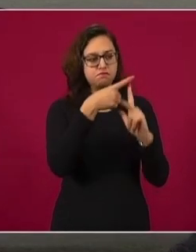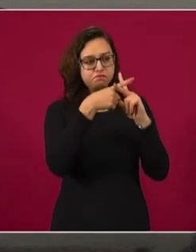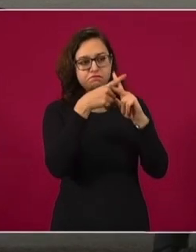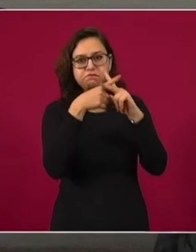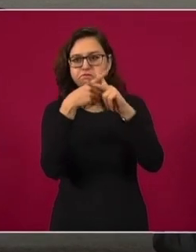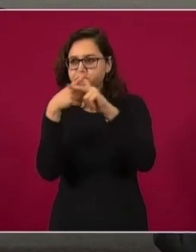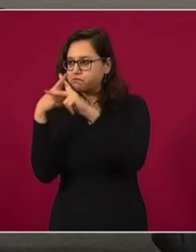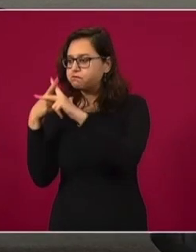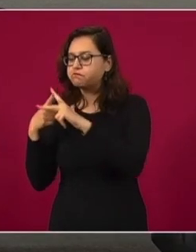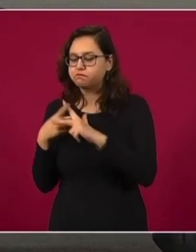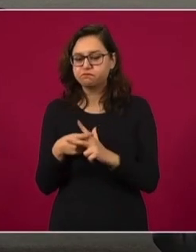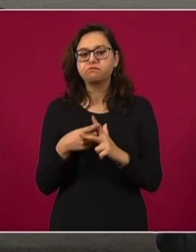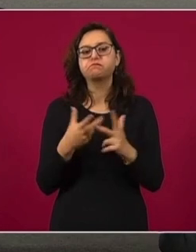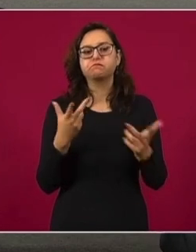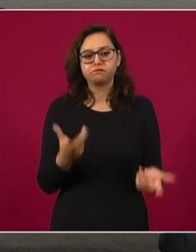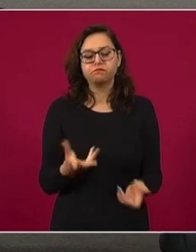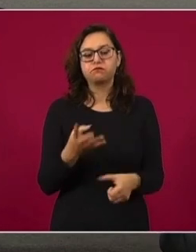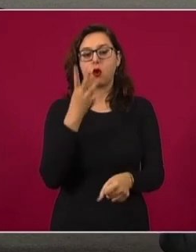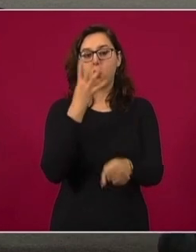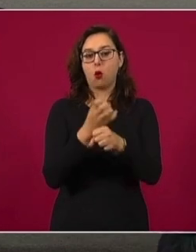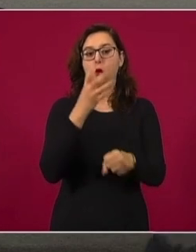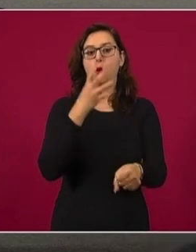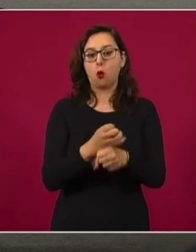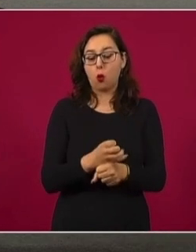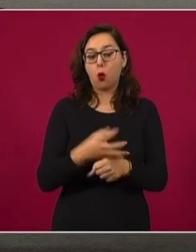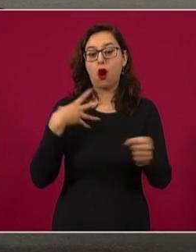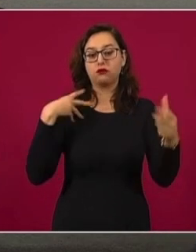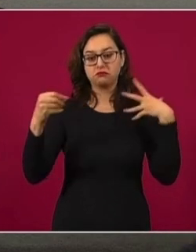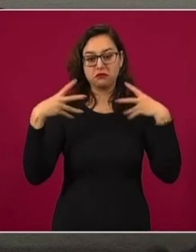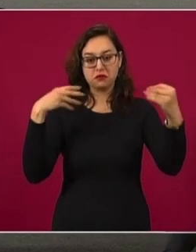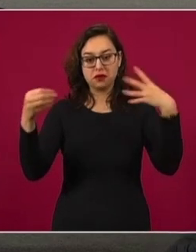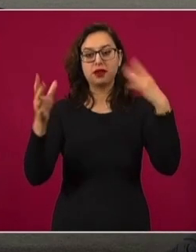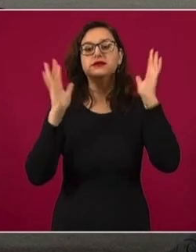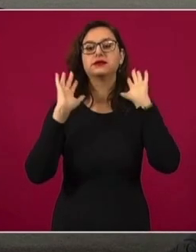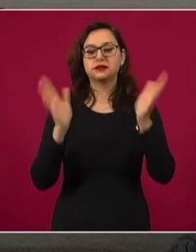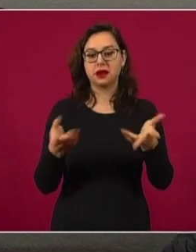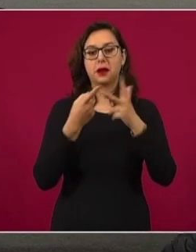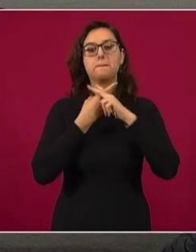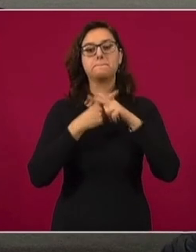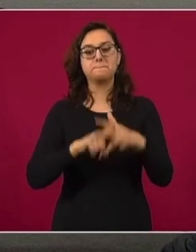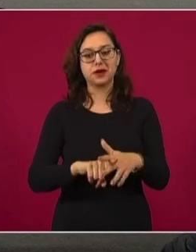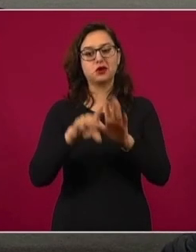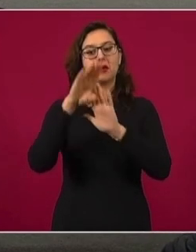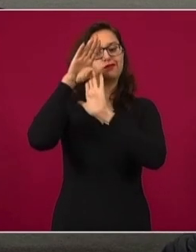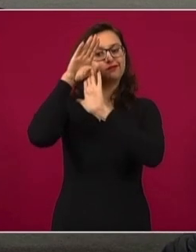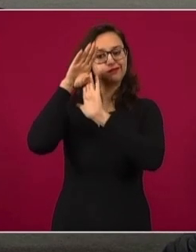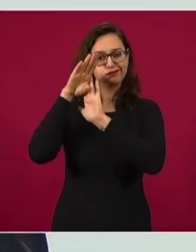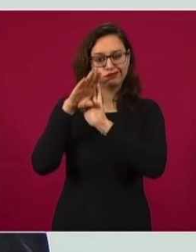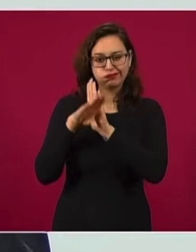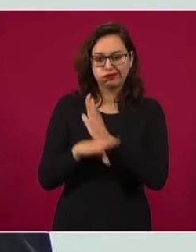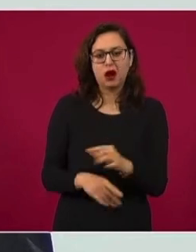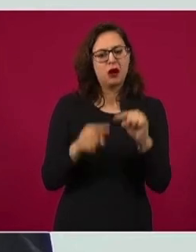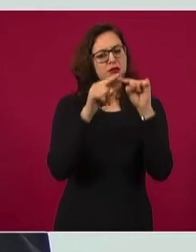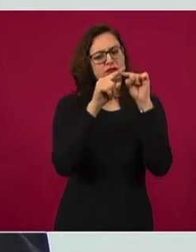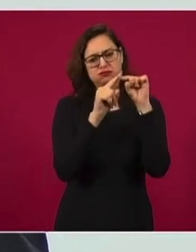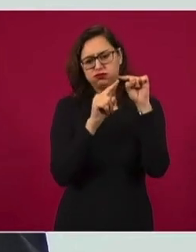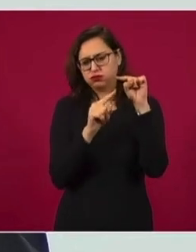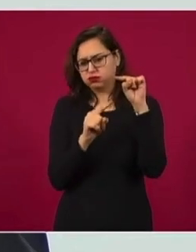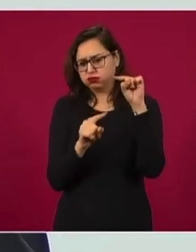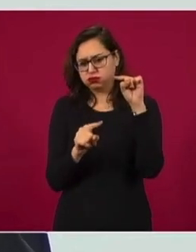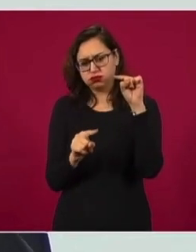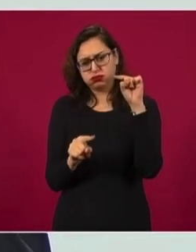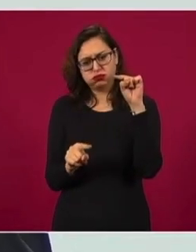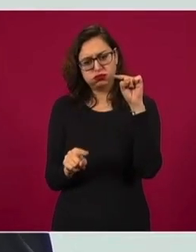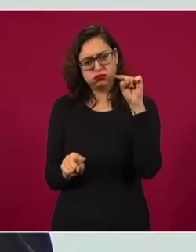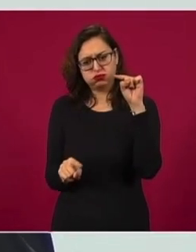que indican que la cuarta ola COVID va a la baja y que lo más probable es que la trayectoria se mantenga de esa forma hasta su